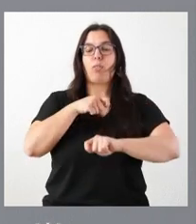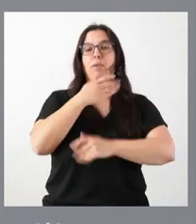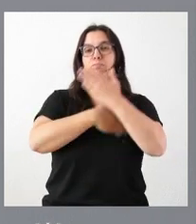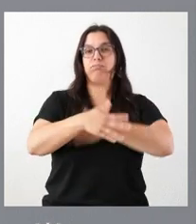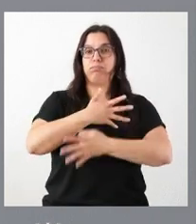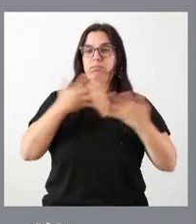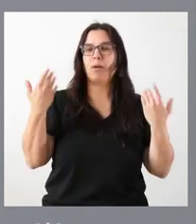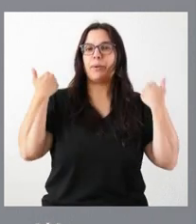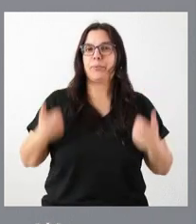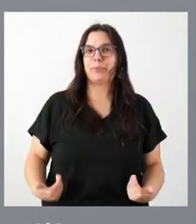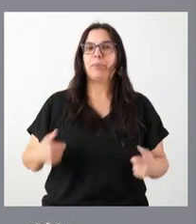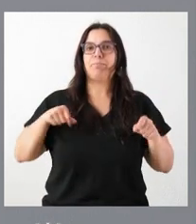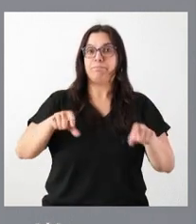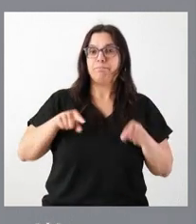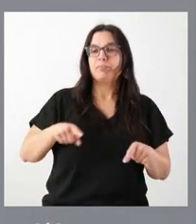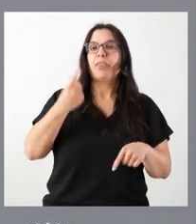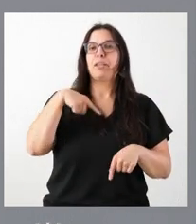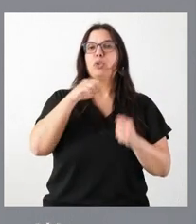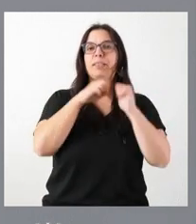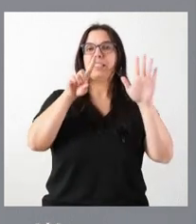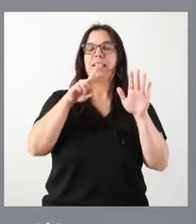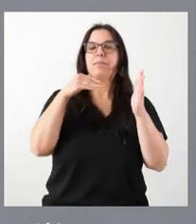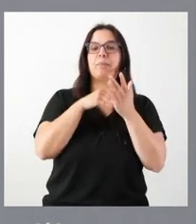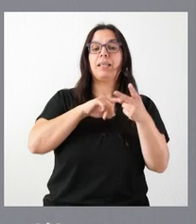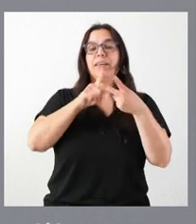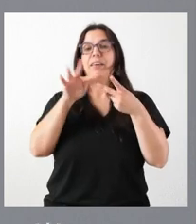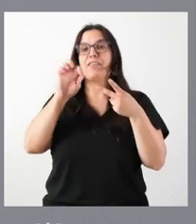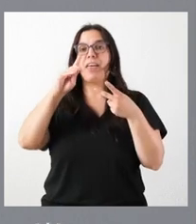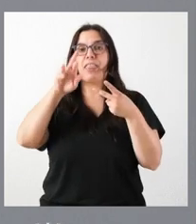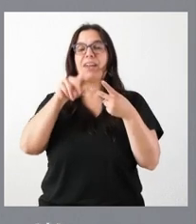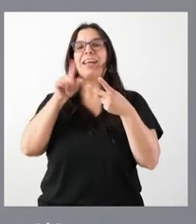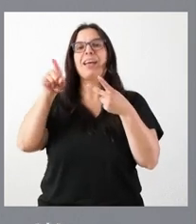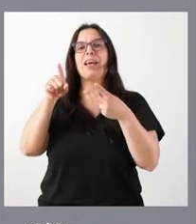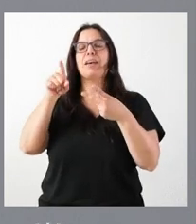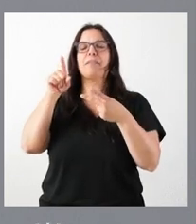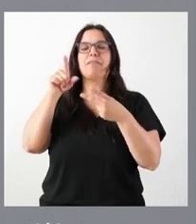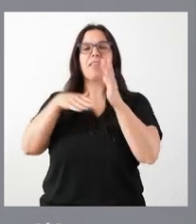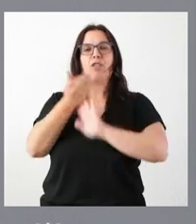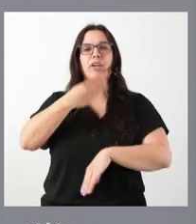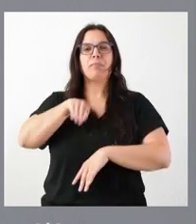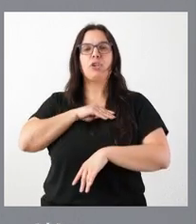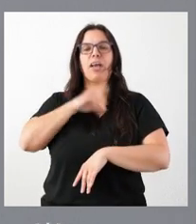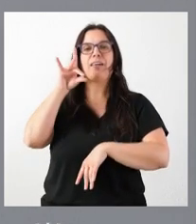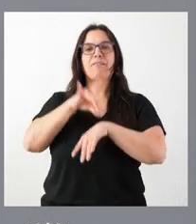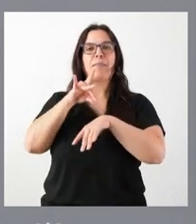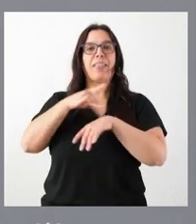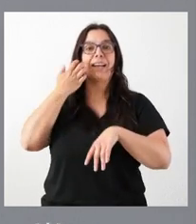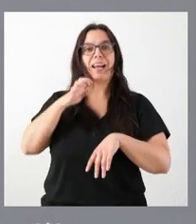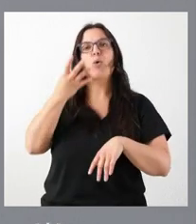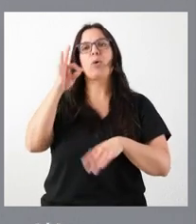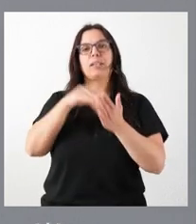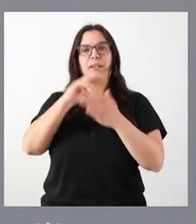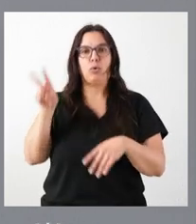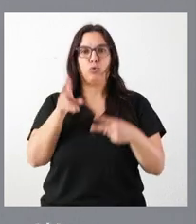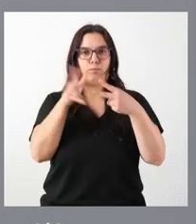Castilla y León, 126.000 euros, y FEDER, la Federación Española de Enfermedades Raras, 40.000 euros.